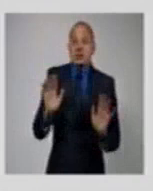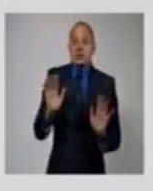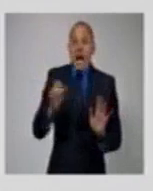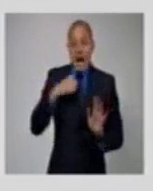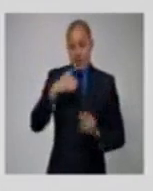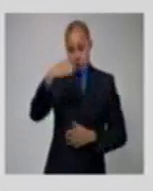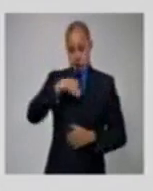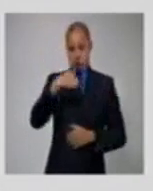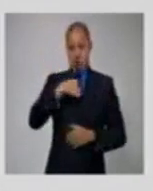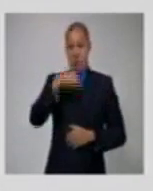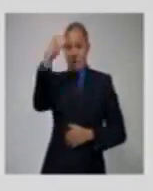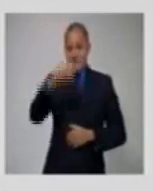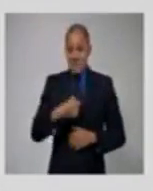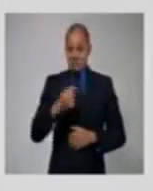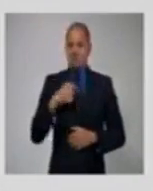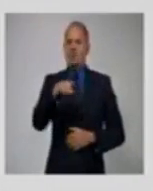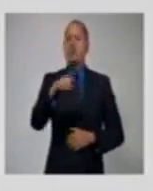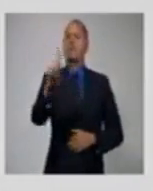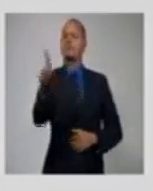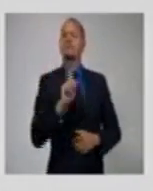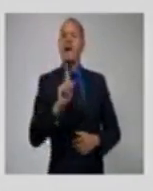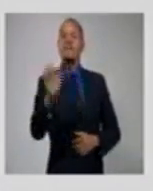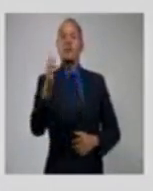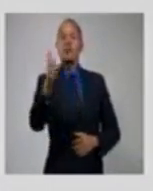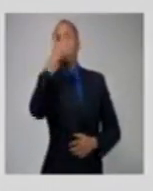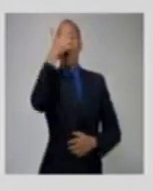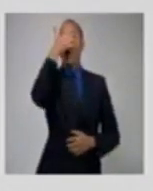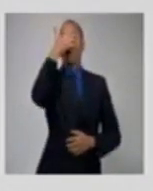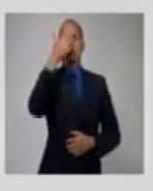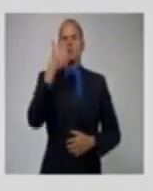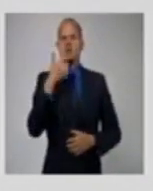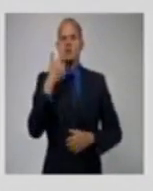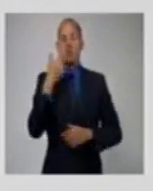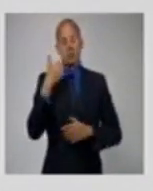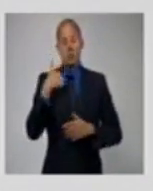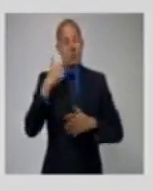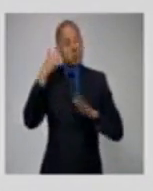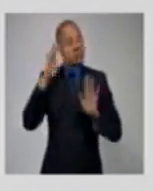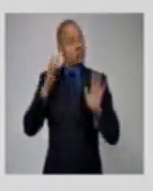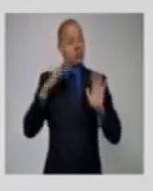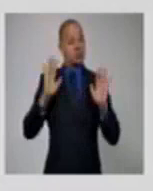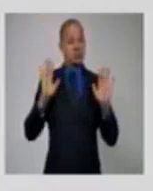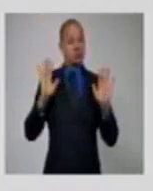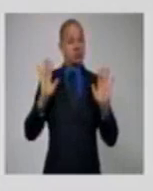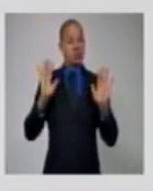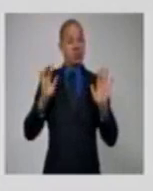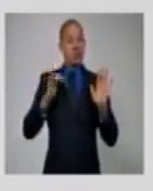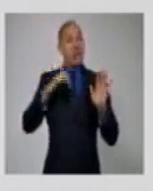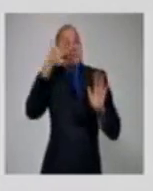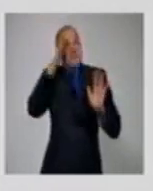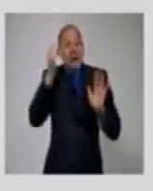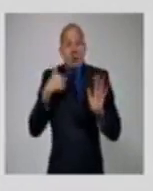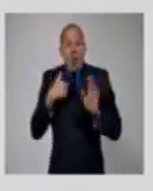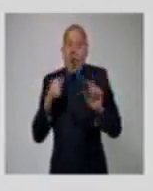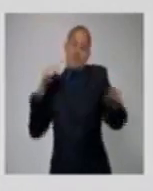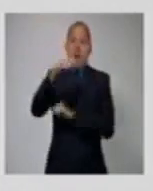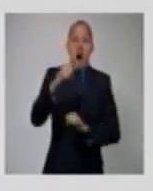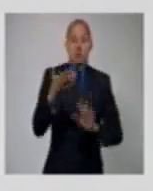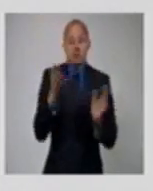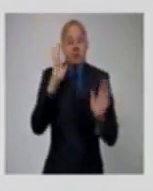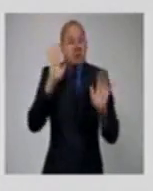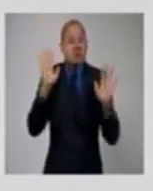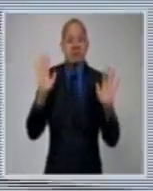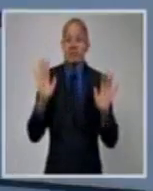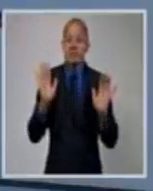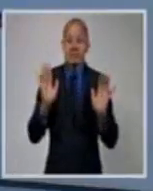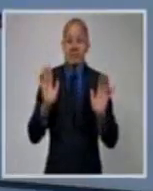un celular en la cara. Quedarnos en los videos de la contrarrevolución. Por eso los pusimos aquí, porque no existe miedo en mostrar el Porque son de ellos